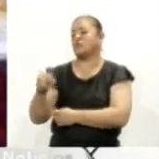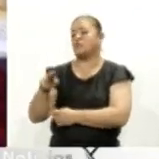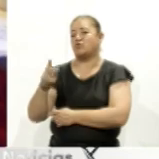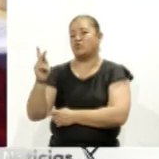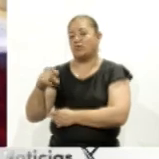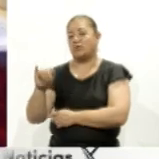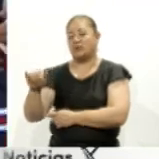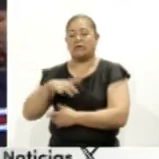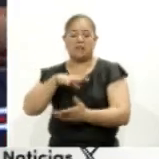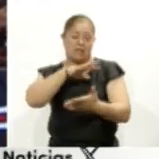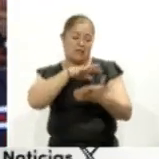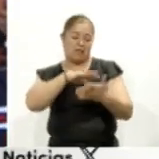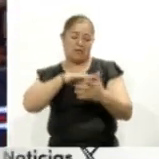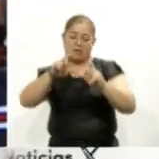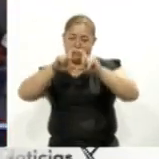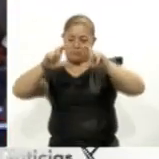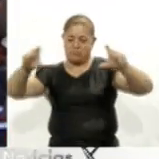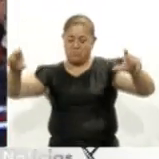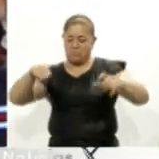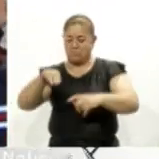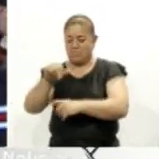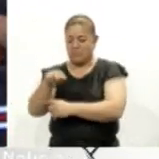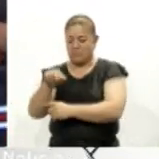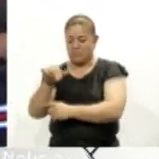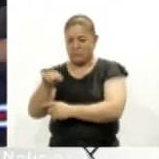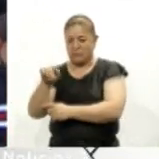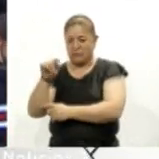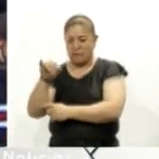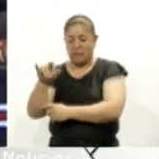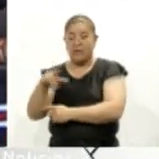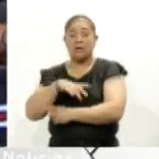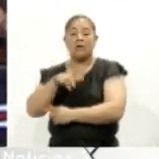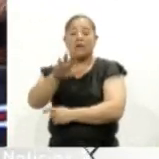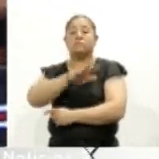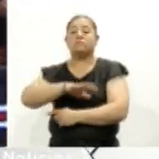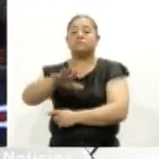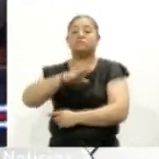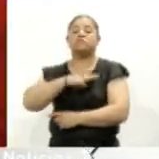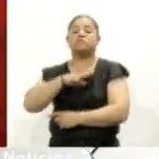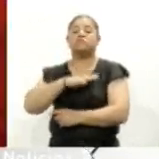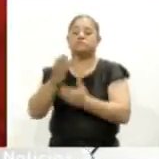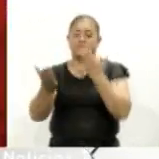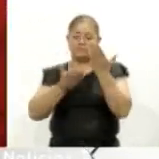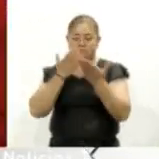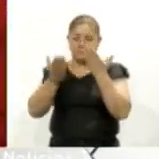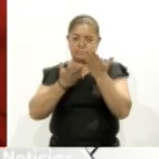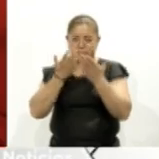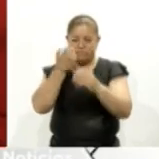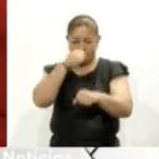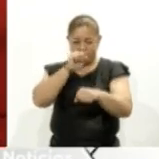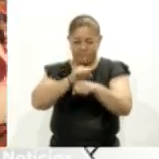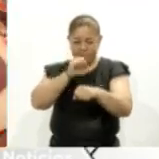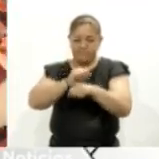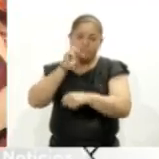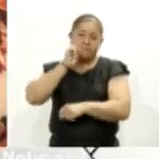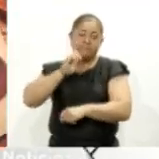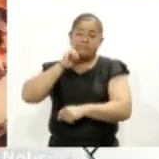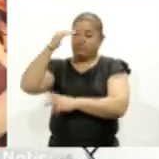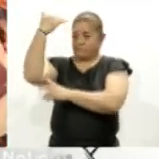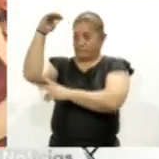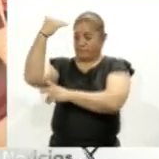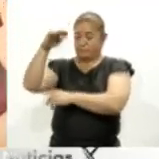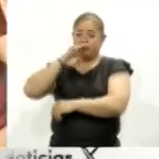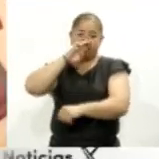obra Manantial. Entre el público, se escucharon las voces de estudiantes de secundaria, mujeres adultas y madres de